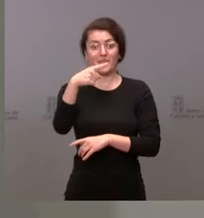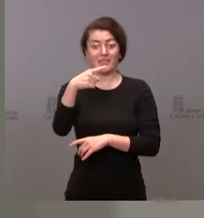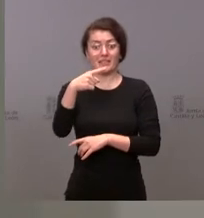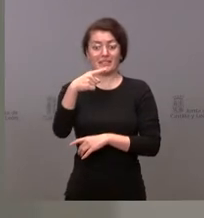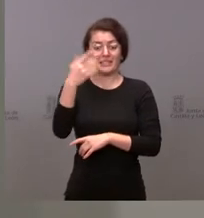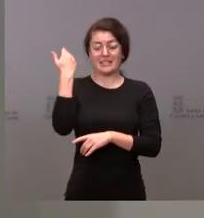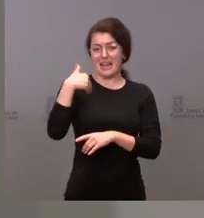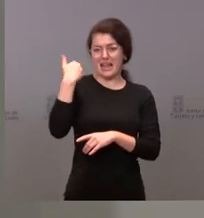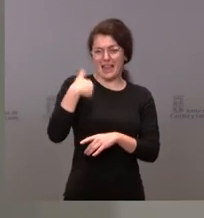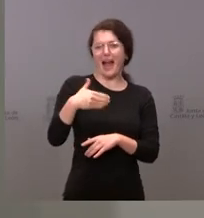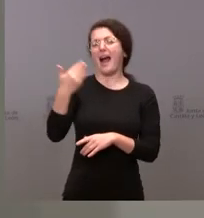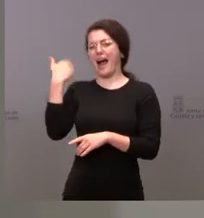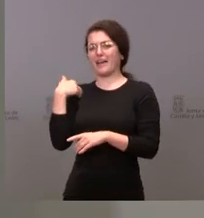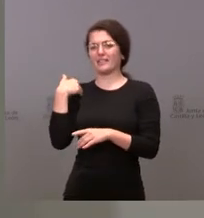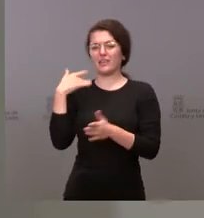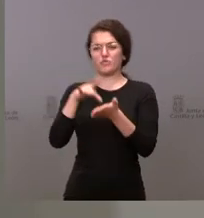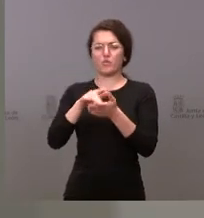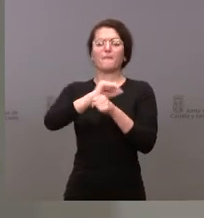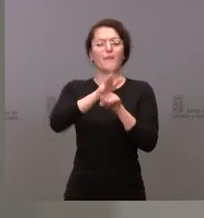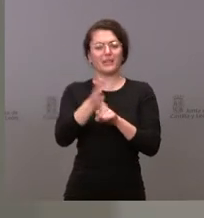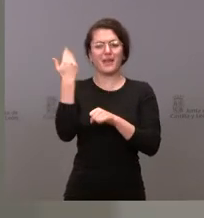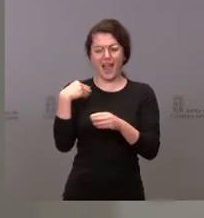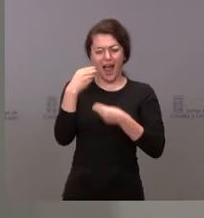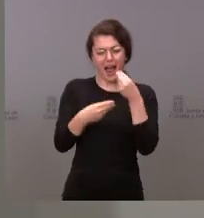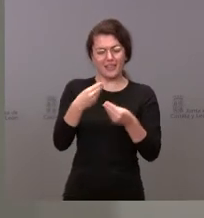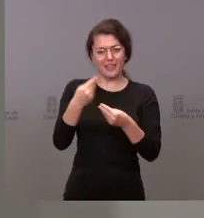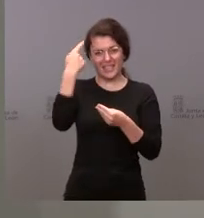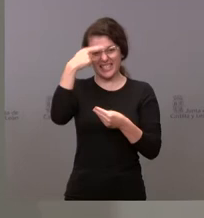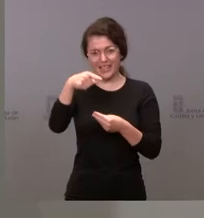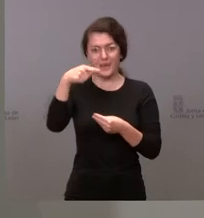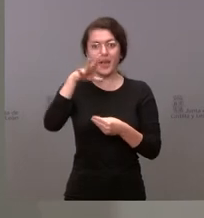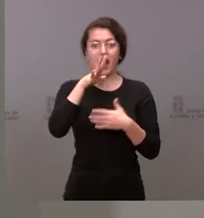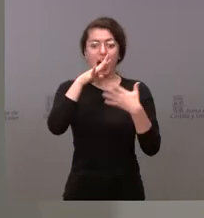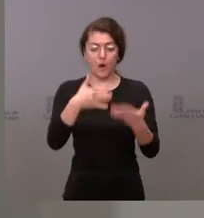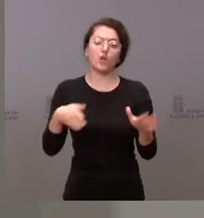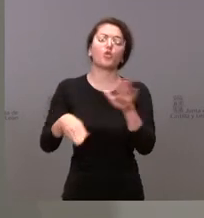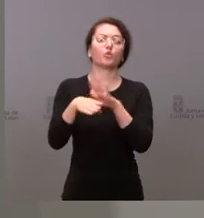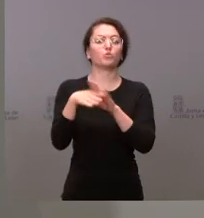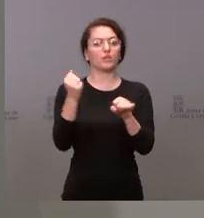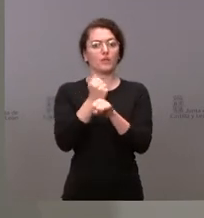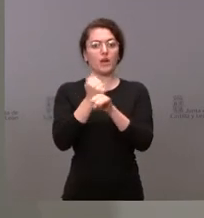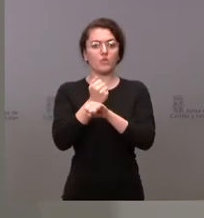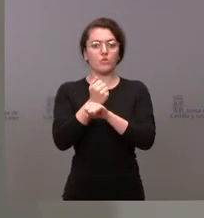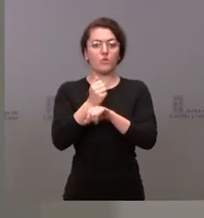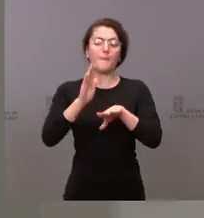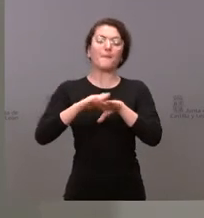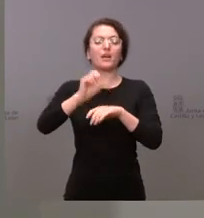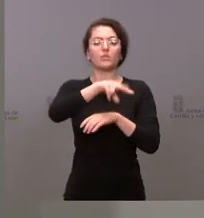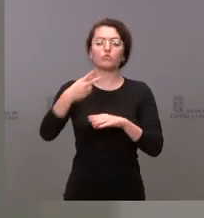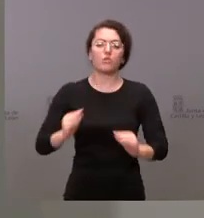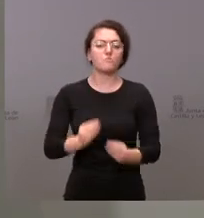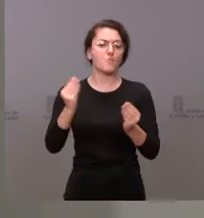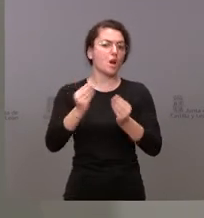crisis, como hemos hecho durante la pandemia, vamos a decirles siempre la verdad y vamos a seguir trabajando para que nuestros resultados sean los mejores posibles.